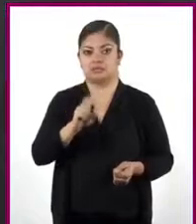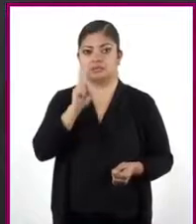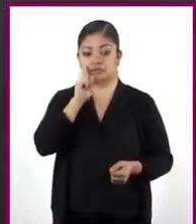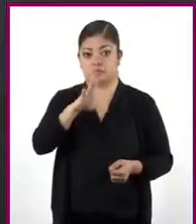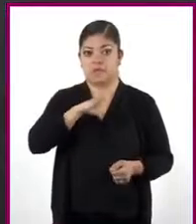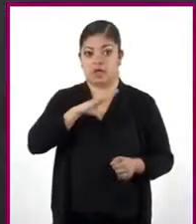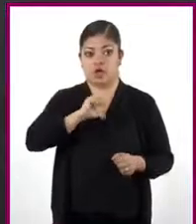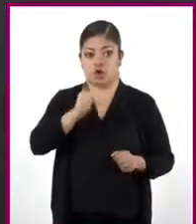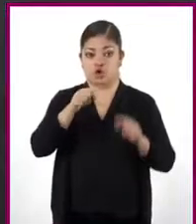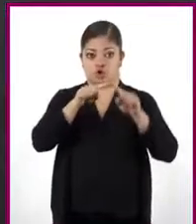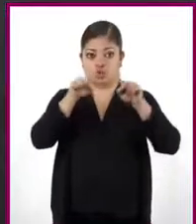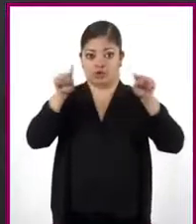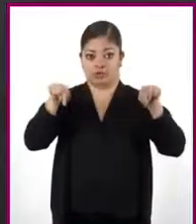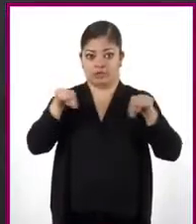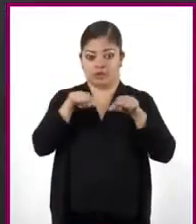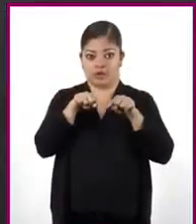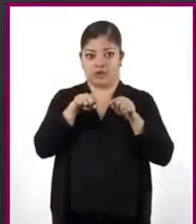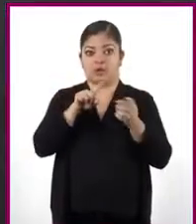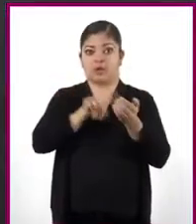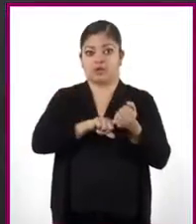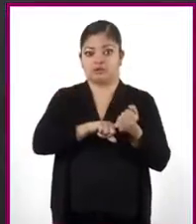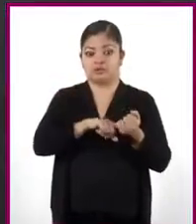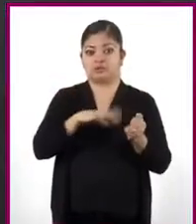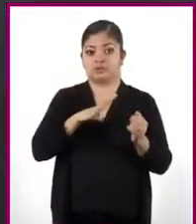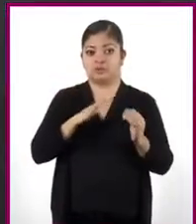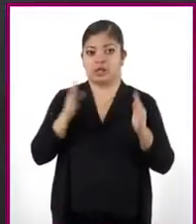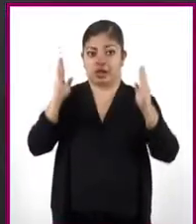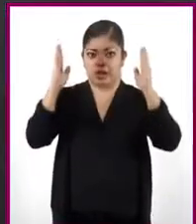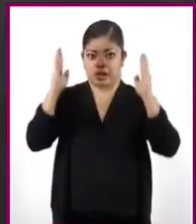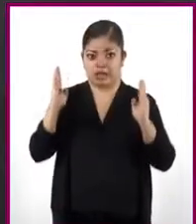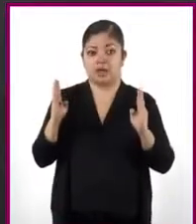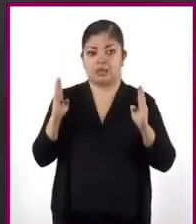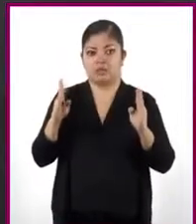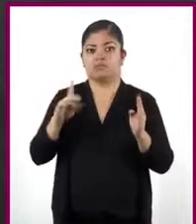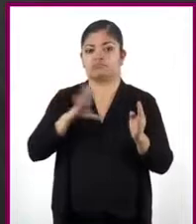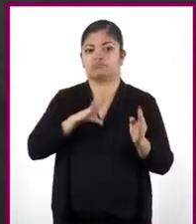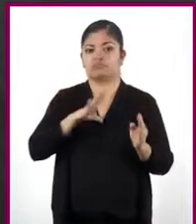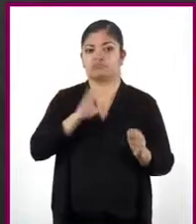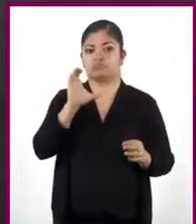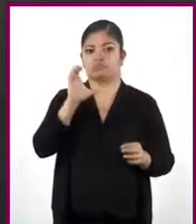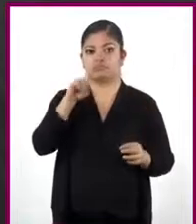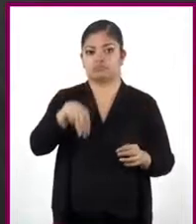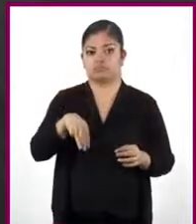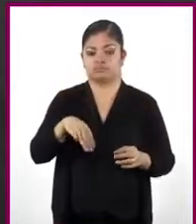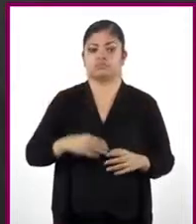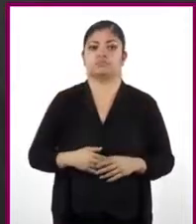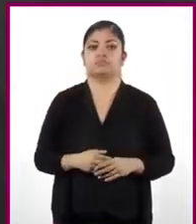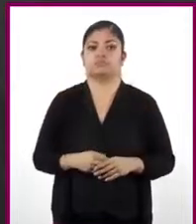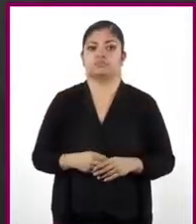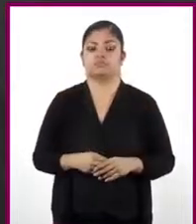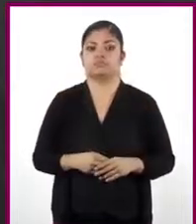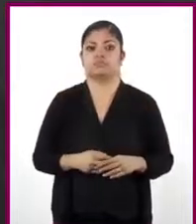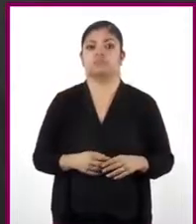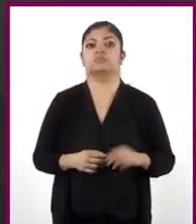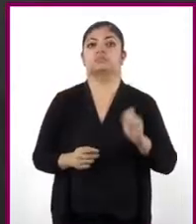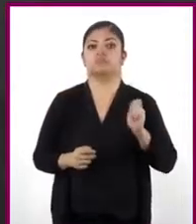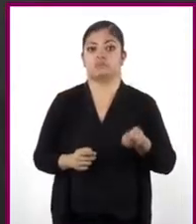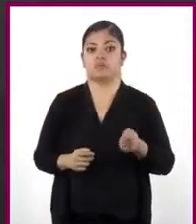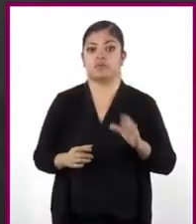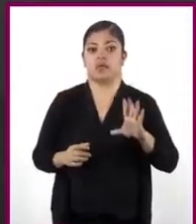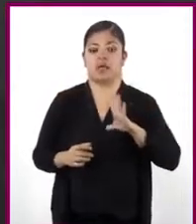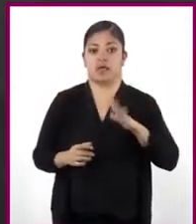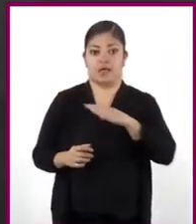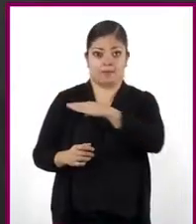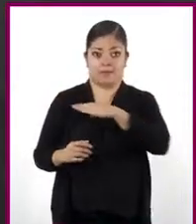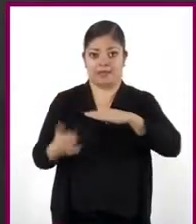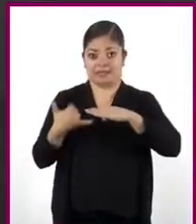siguiente rectángulo en el cual la longitud de sus lados está dada en centímetros. Como la base es y más 2